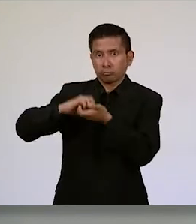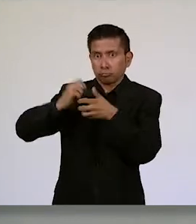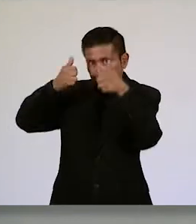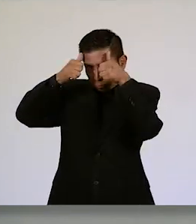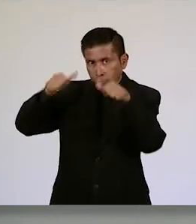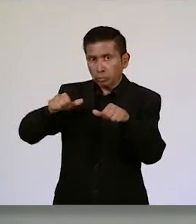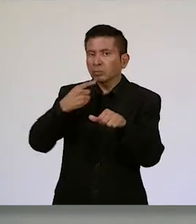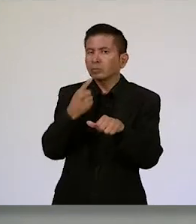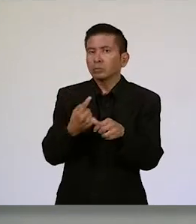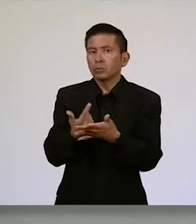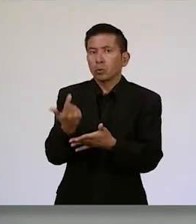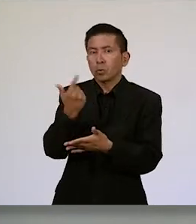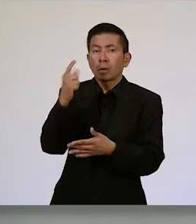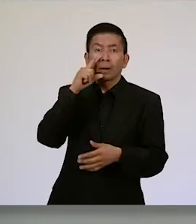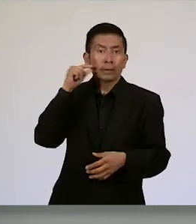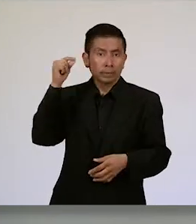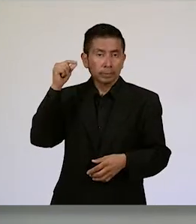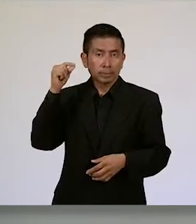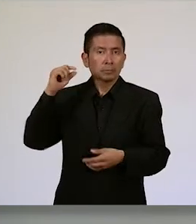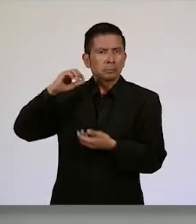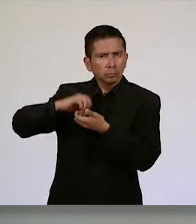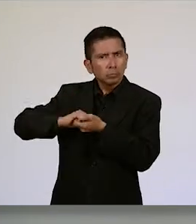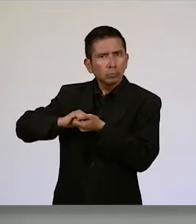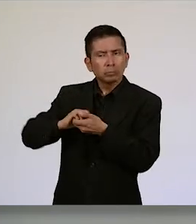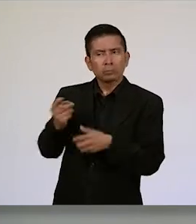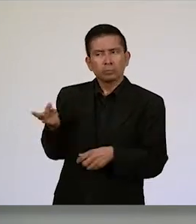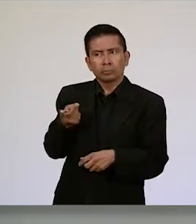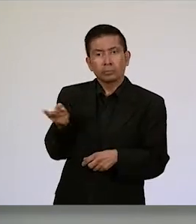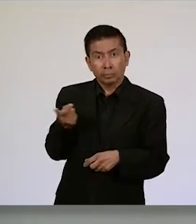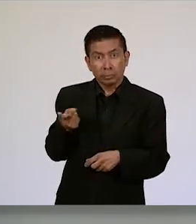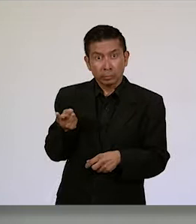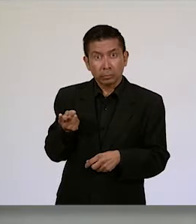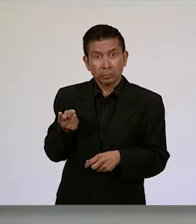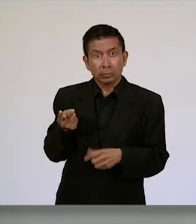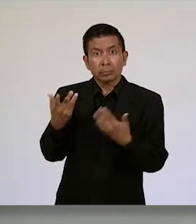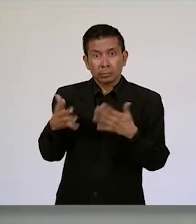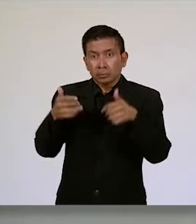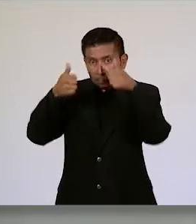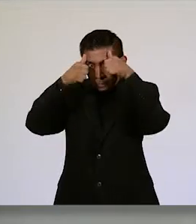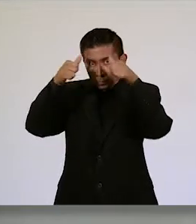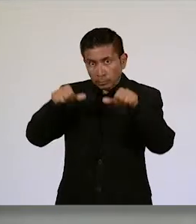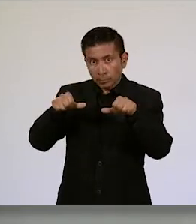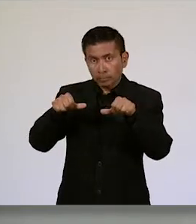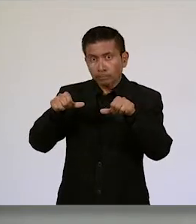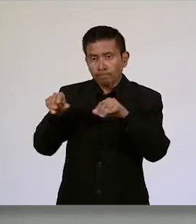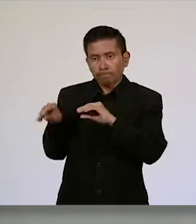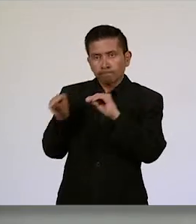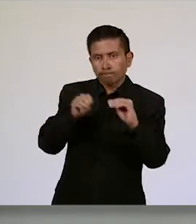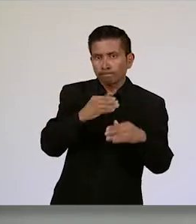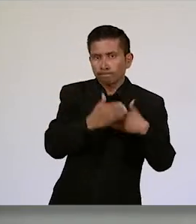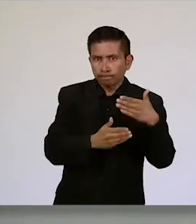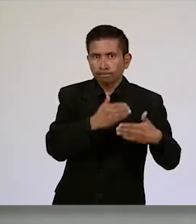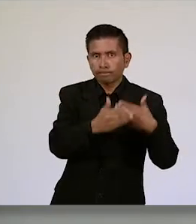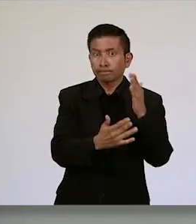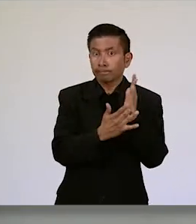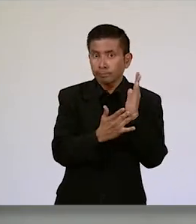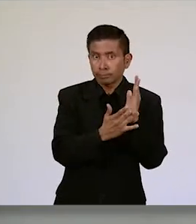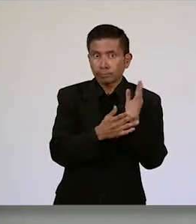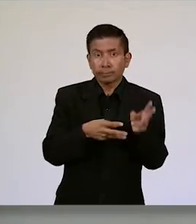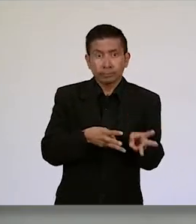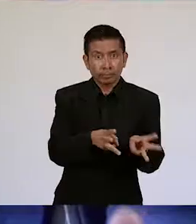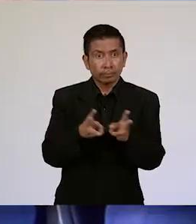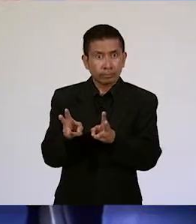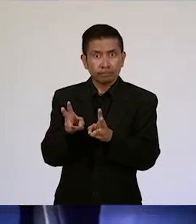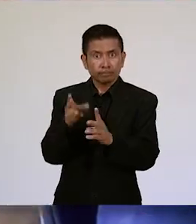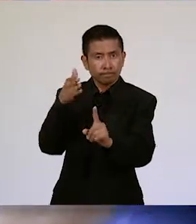alianza con la Universidad Francisco Gavidia, con quien acordamos desarrollar un proceso técnico y